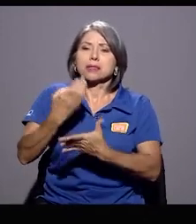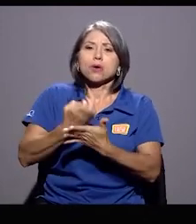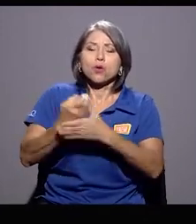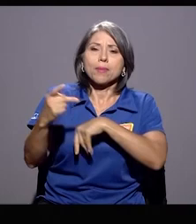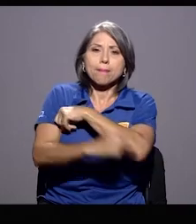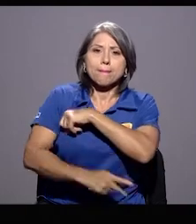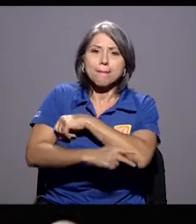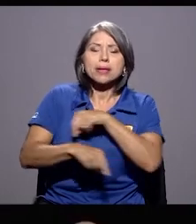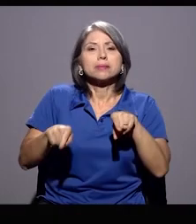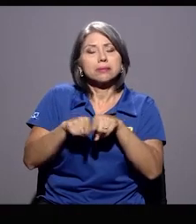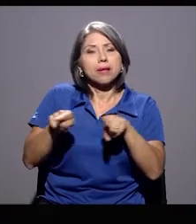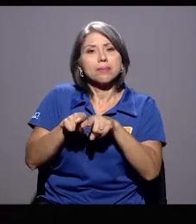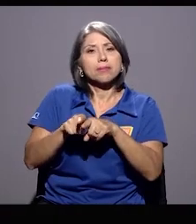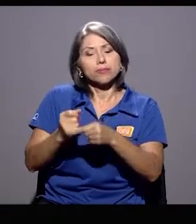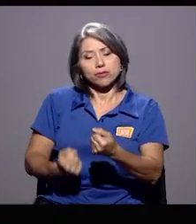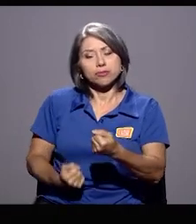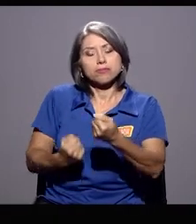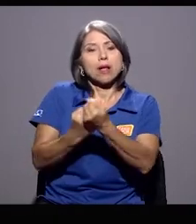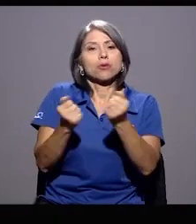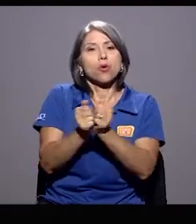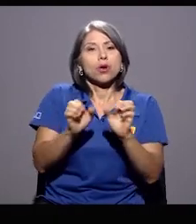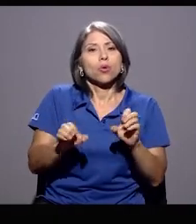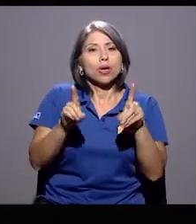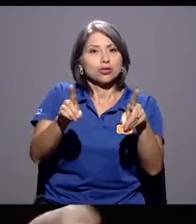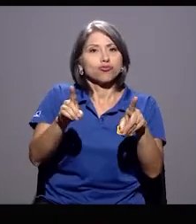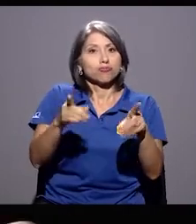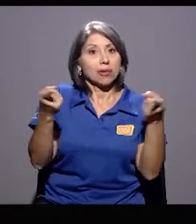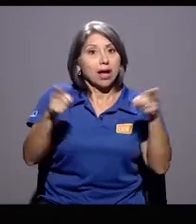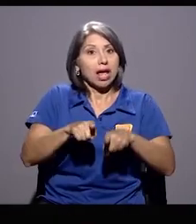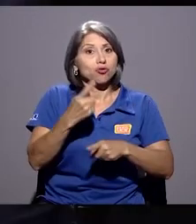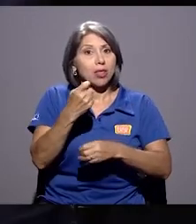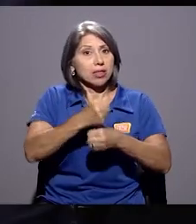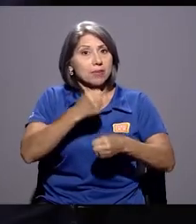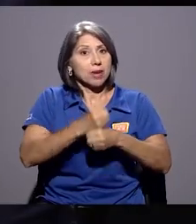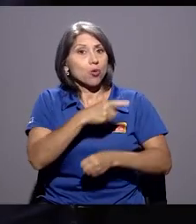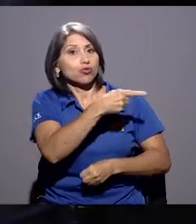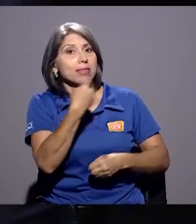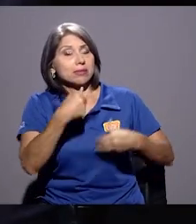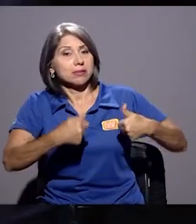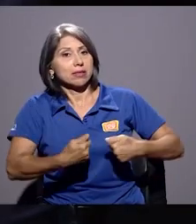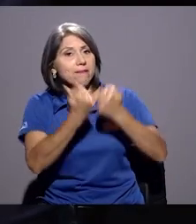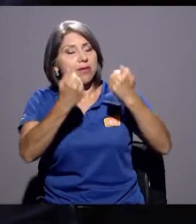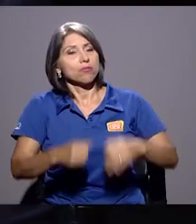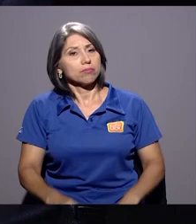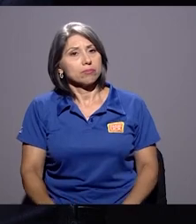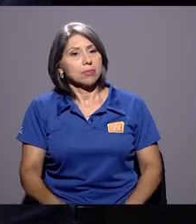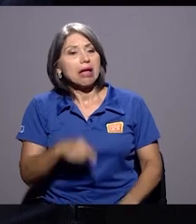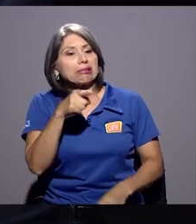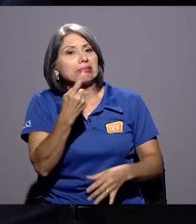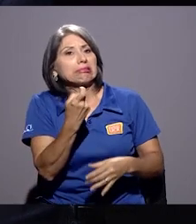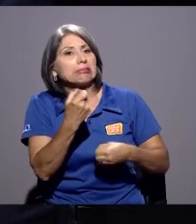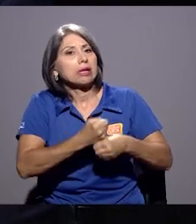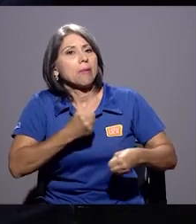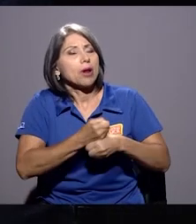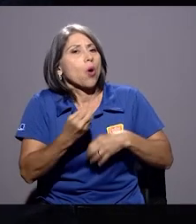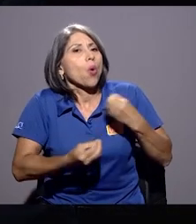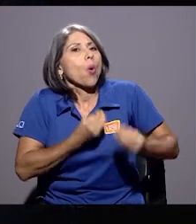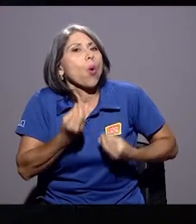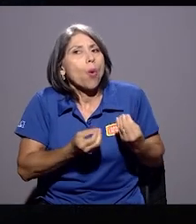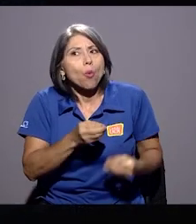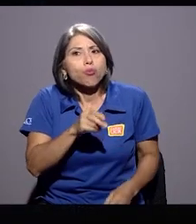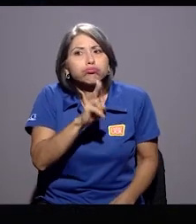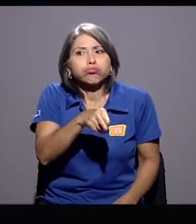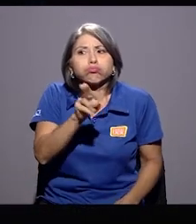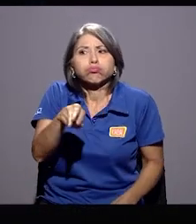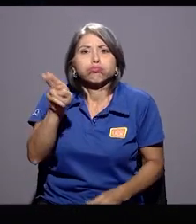y desde el respaldo que debería recibir desde la educación en el caso del desempleo. Usted lo plantea como un desafío. ¿Cómo en ese desempleo hoy las